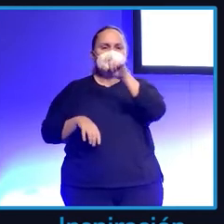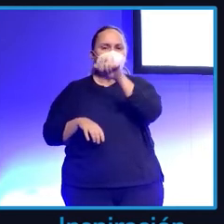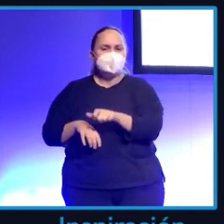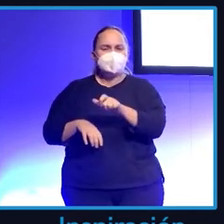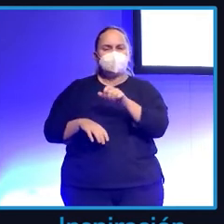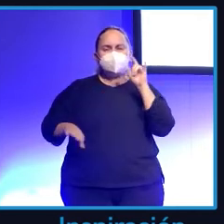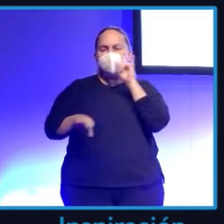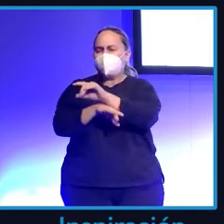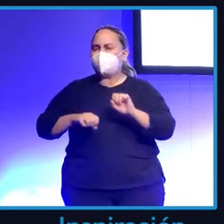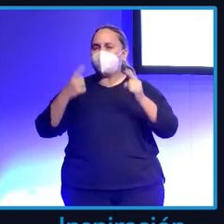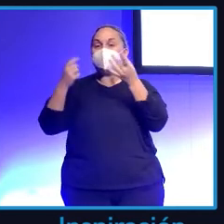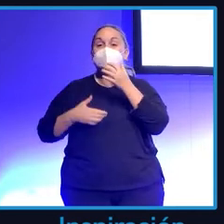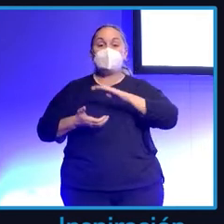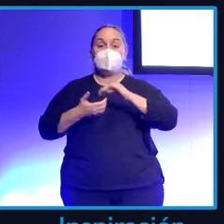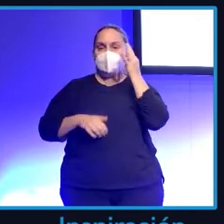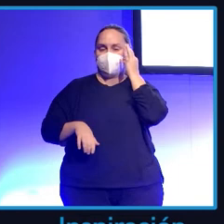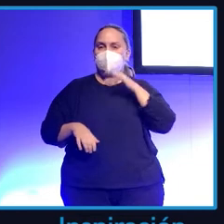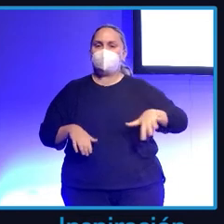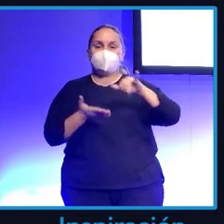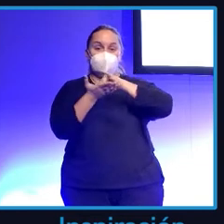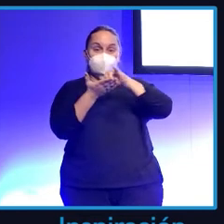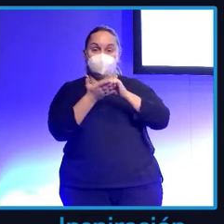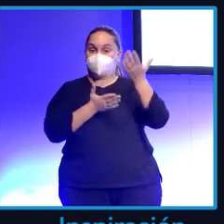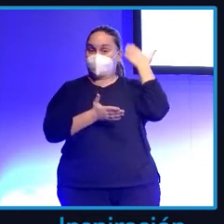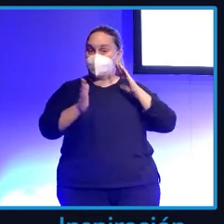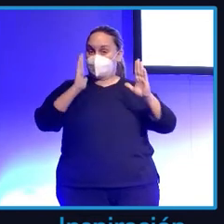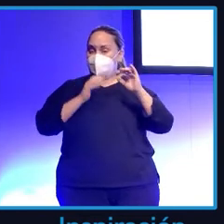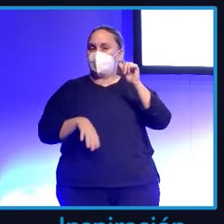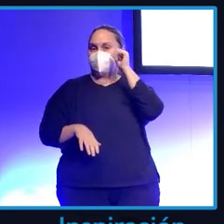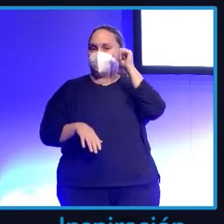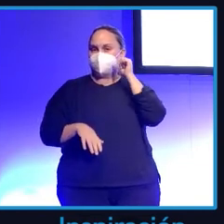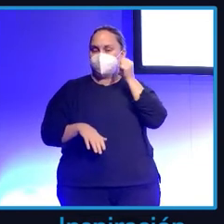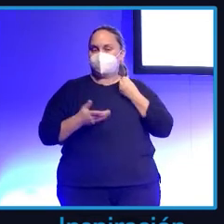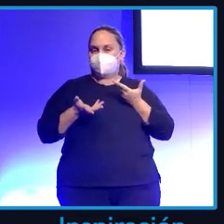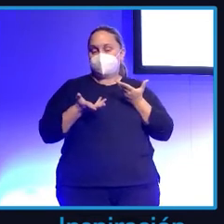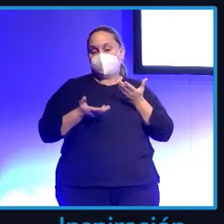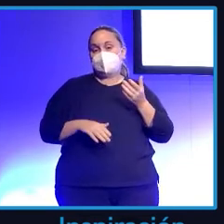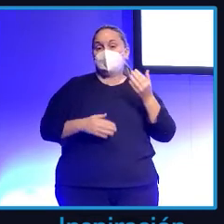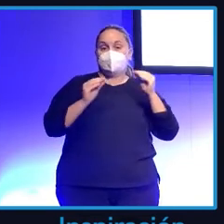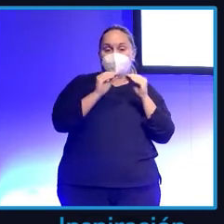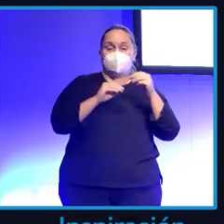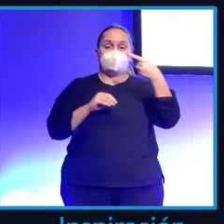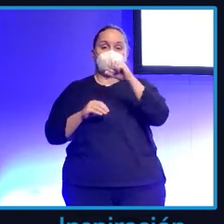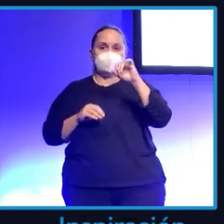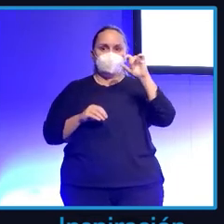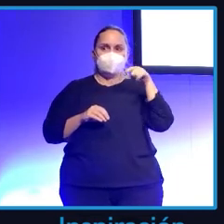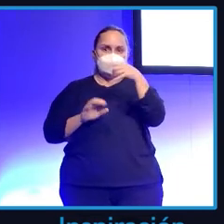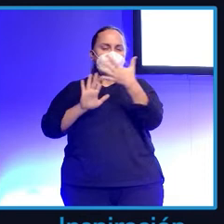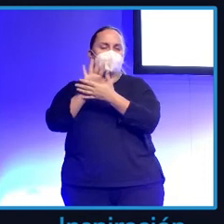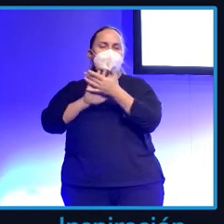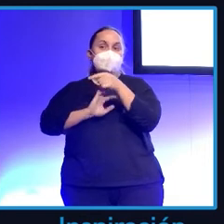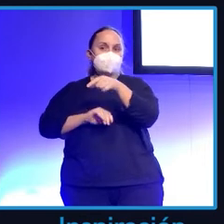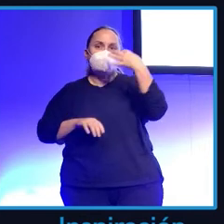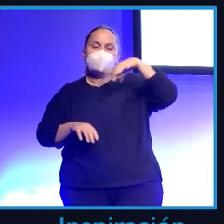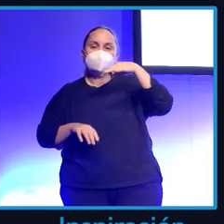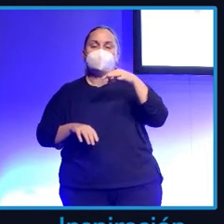cuñada. Mi cuñada, que está en Nueva York, estaba embarazada en ese momento del bollo. Y era la única persona que yo conocía que sabía hablar de PCR. Y